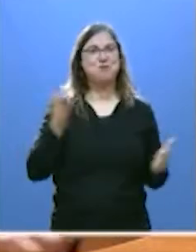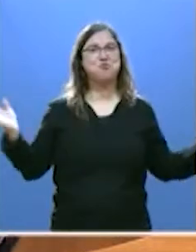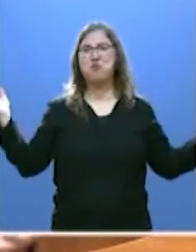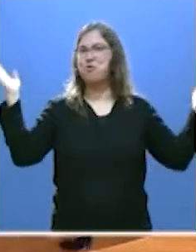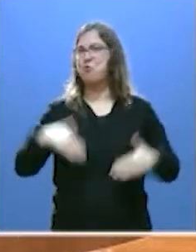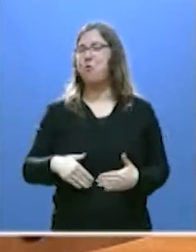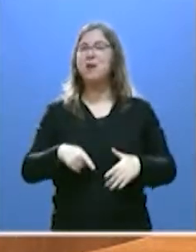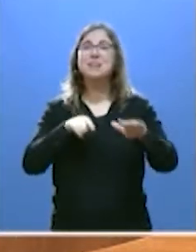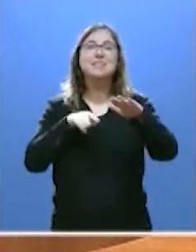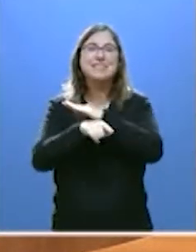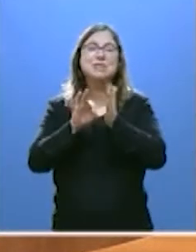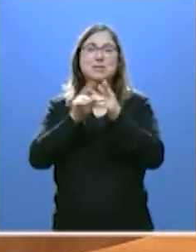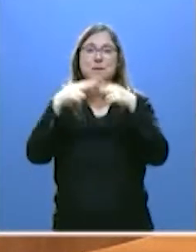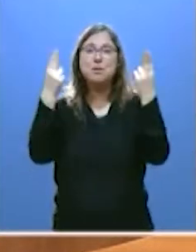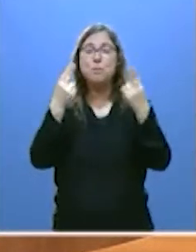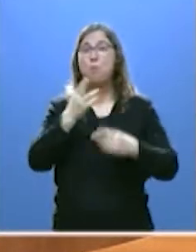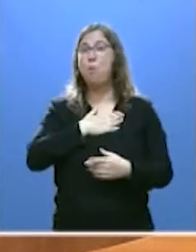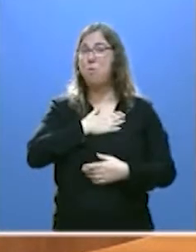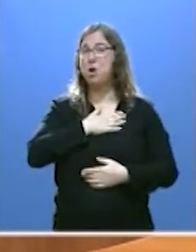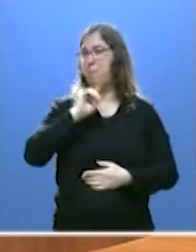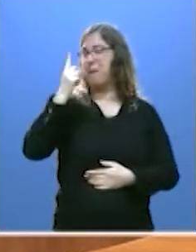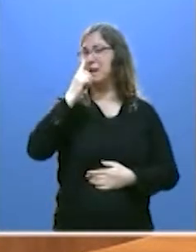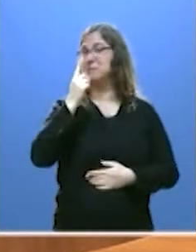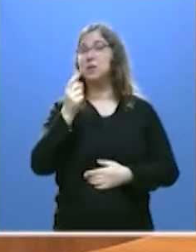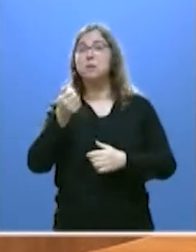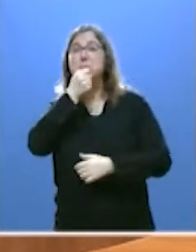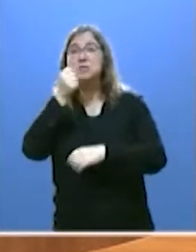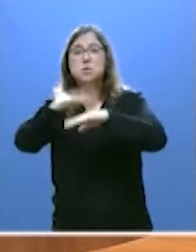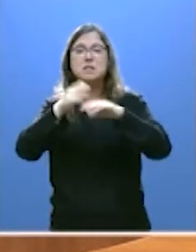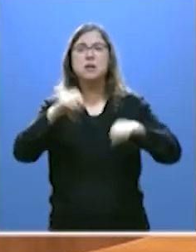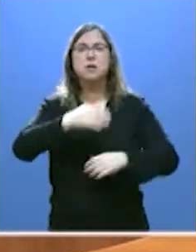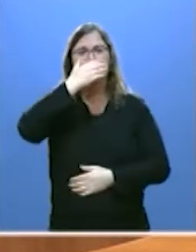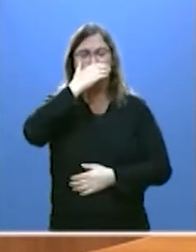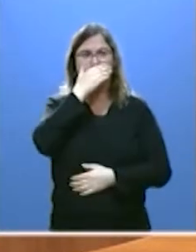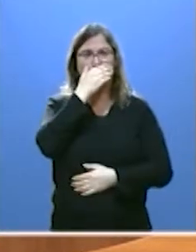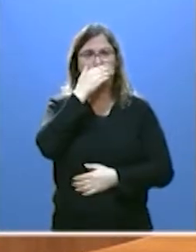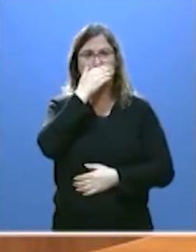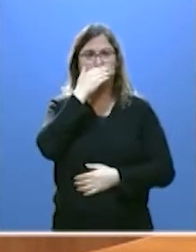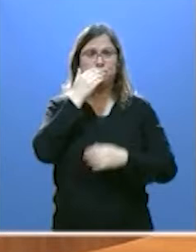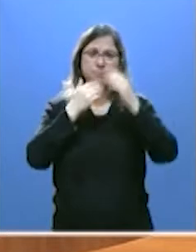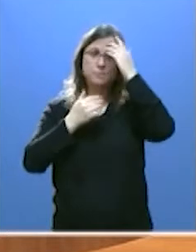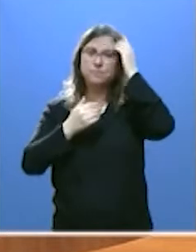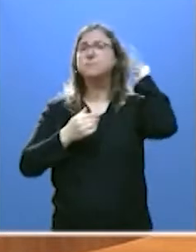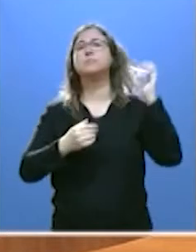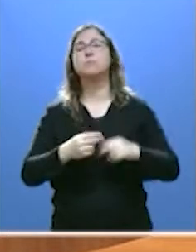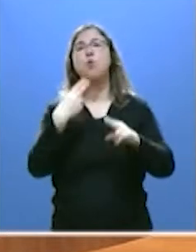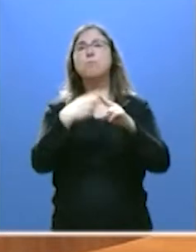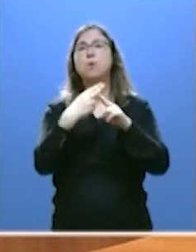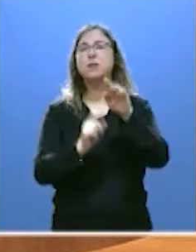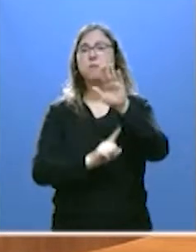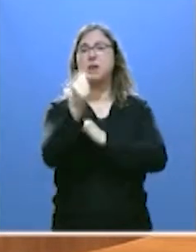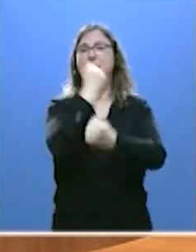servicios públicos. Ni uno. Nosotros apostamos por políticas de crecimiento económico y de empleo. Usted